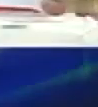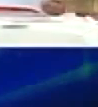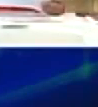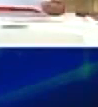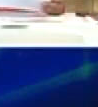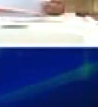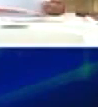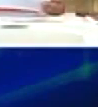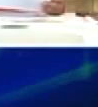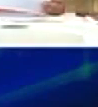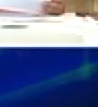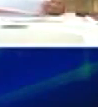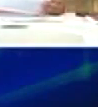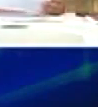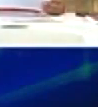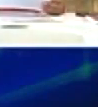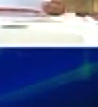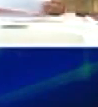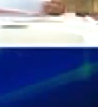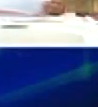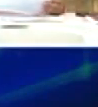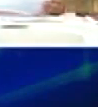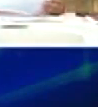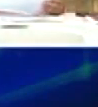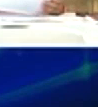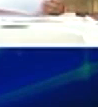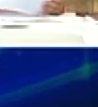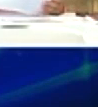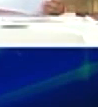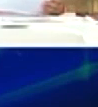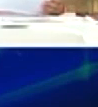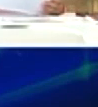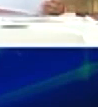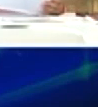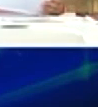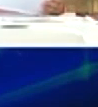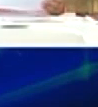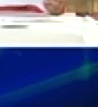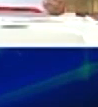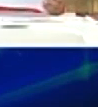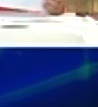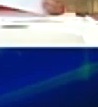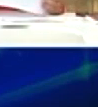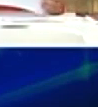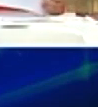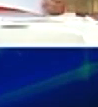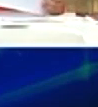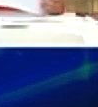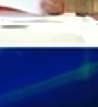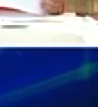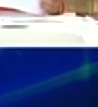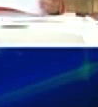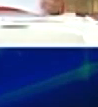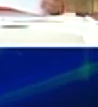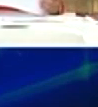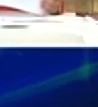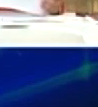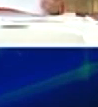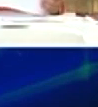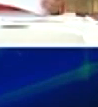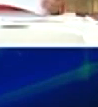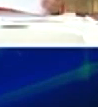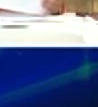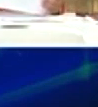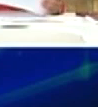recuperados. Ayer el doctor Carlos Alvarado, en una muy buena intervención que hizo en la reunión virtual con la